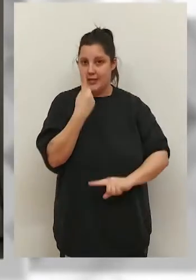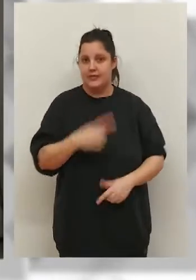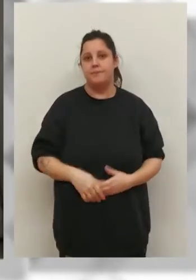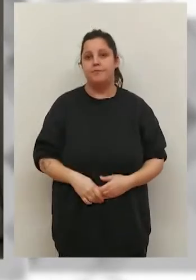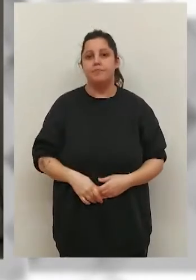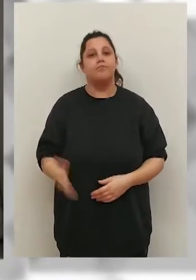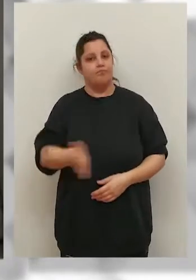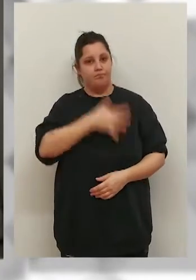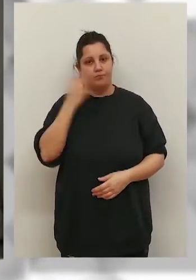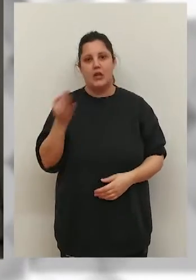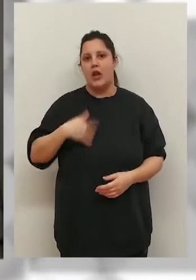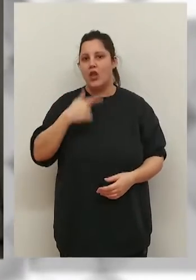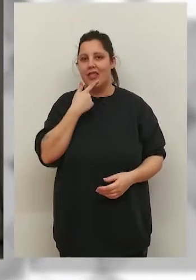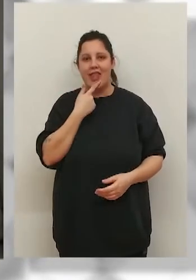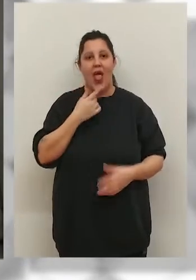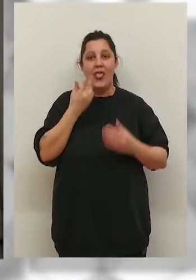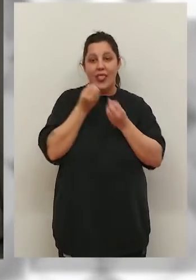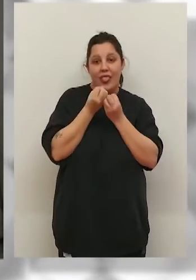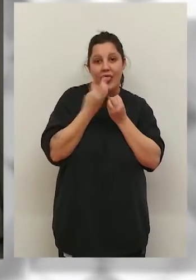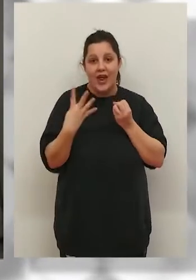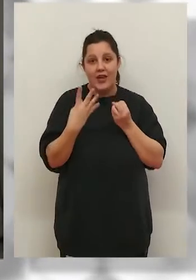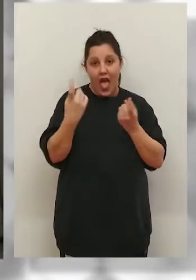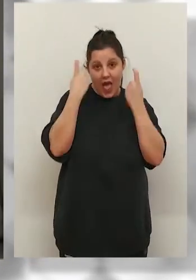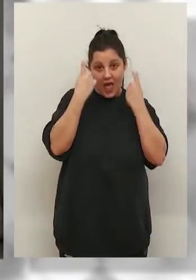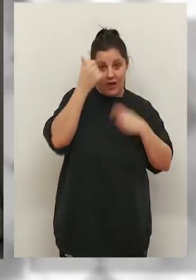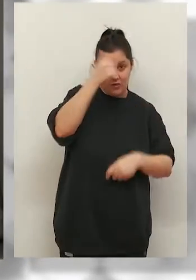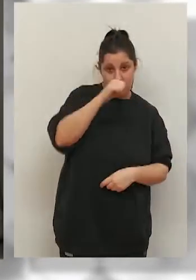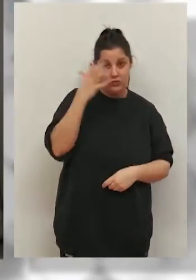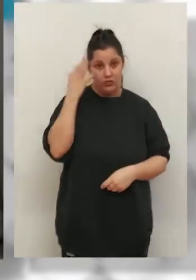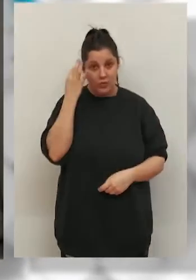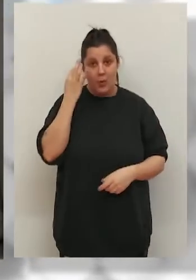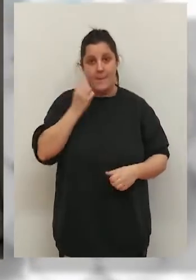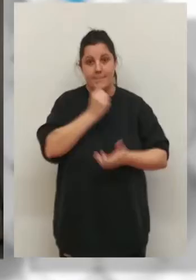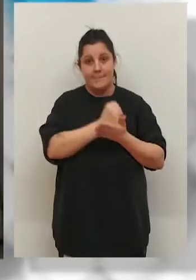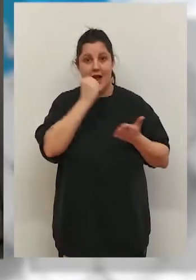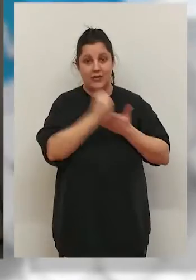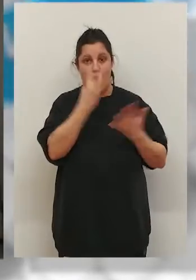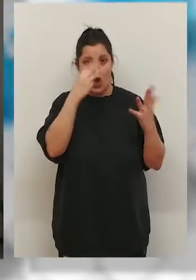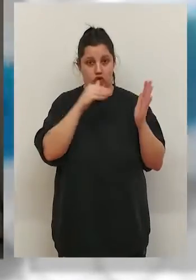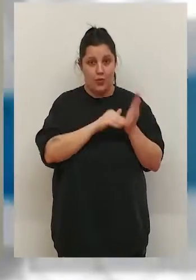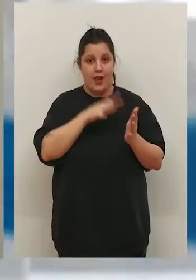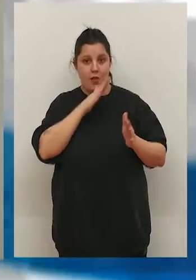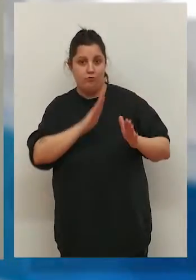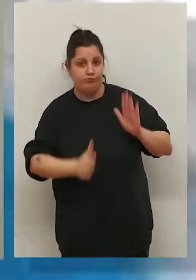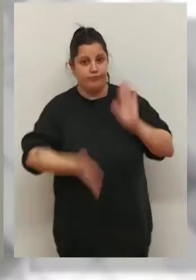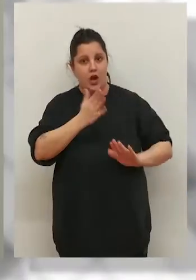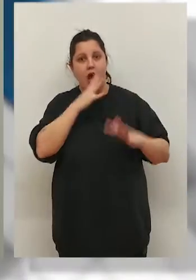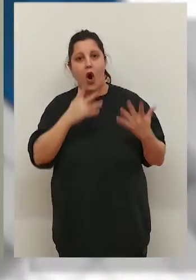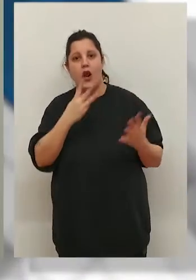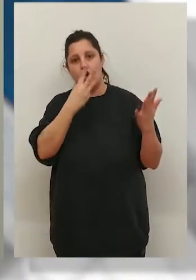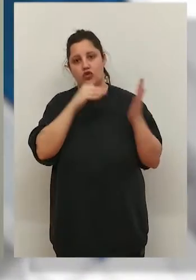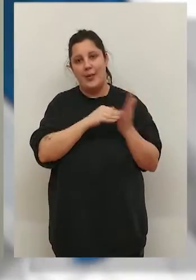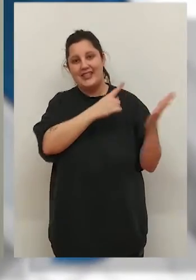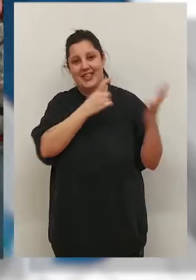más. Y hemos conseguido superar la histórica cifra de alumnos y alumnas matriculados de 8.000.